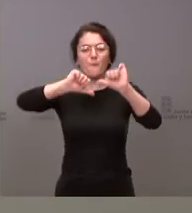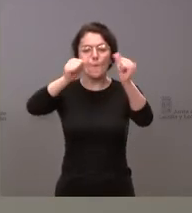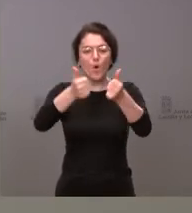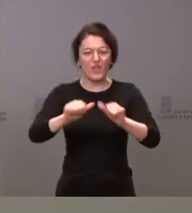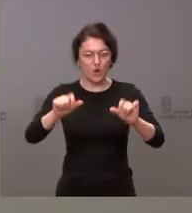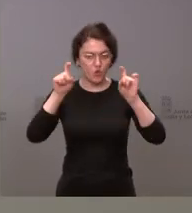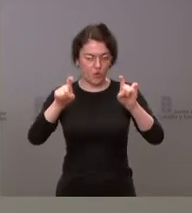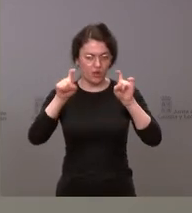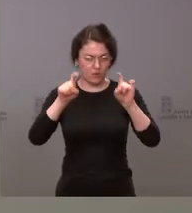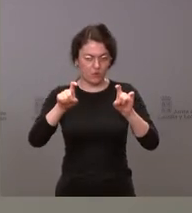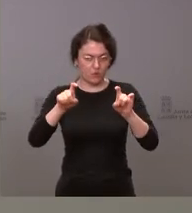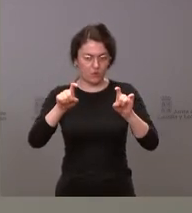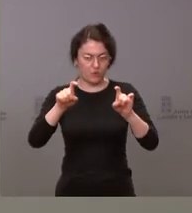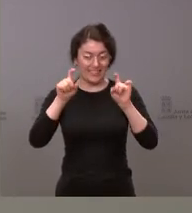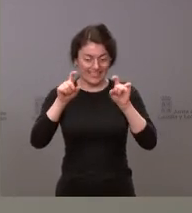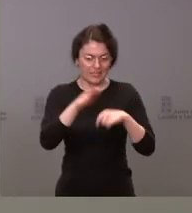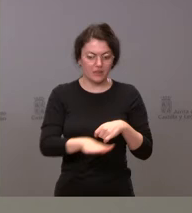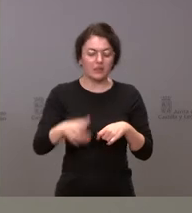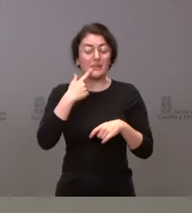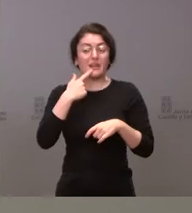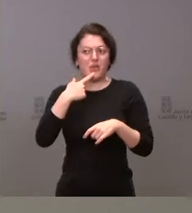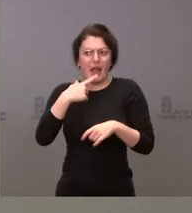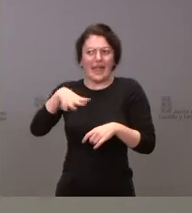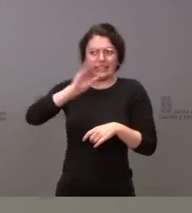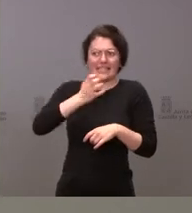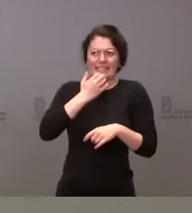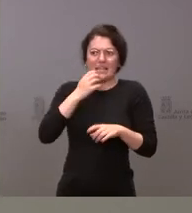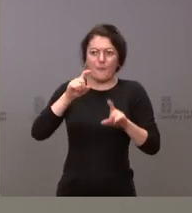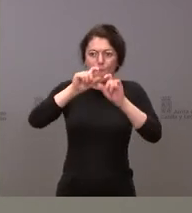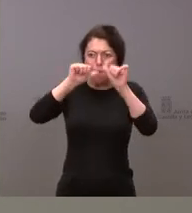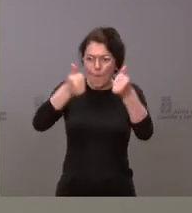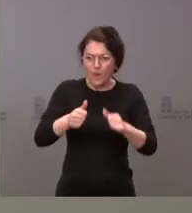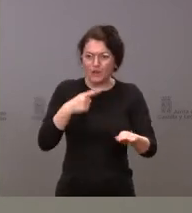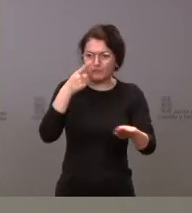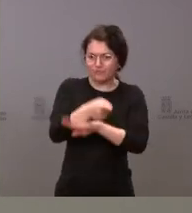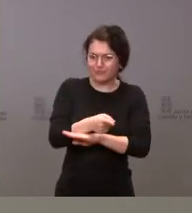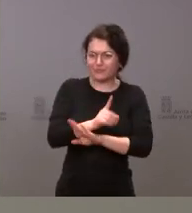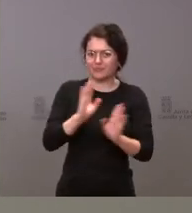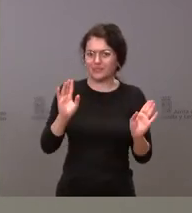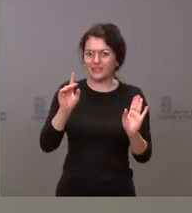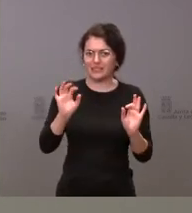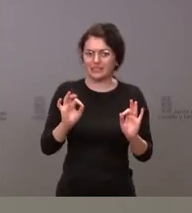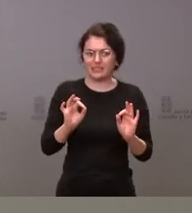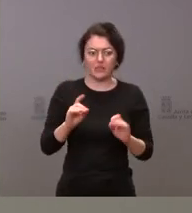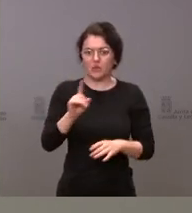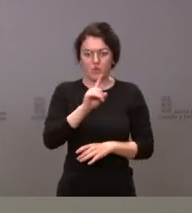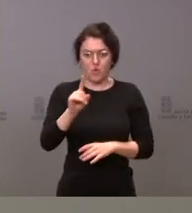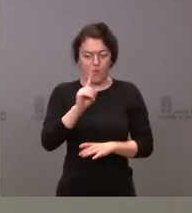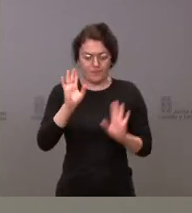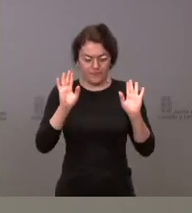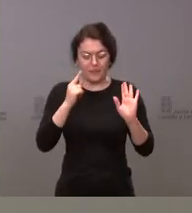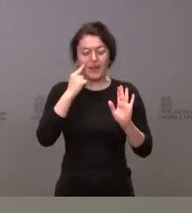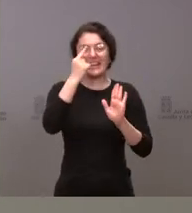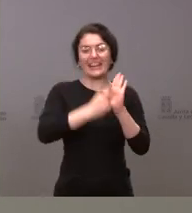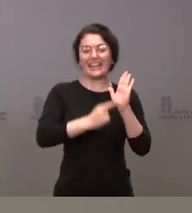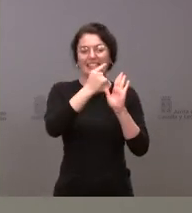Sí, le entendí que si imponíamos un modelo, no vuelvo a decir por eso, entendí que si imponíamos un modelo de que los requisitos son